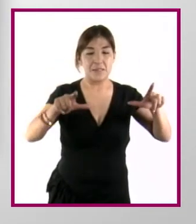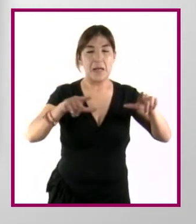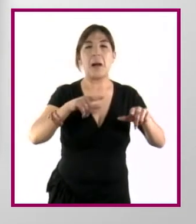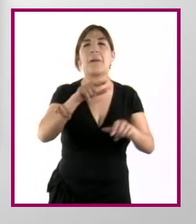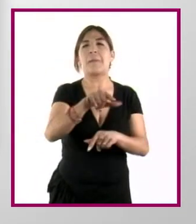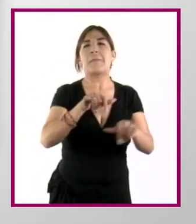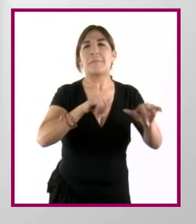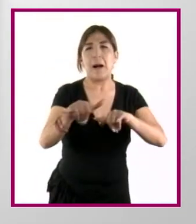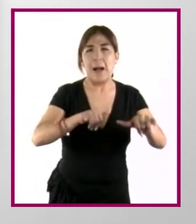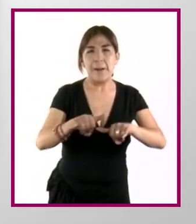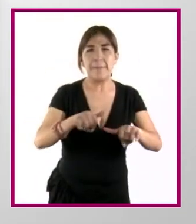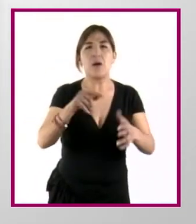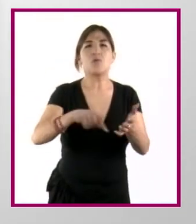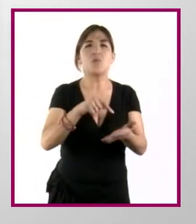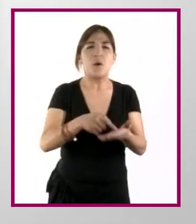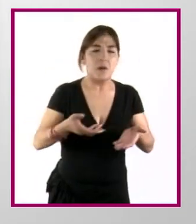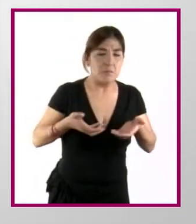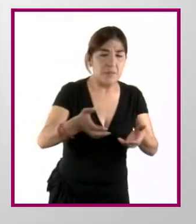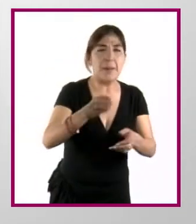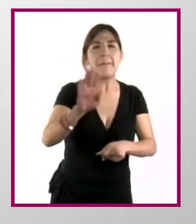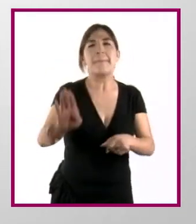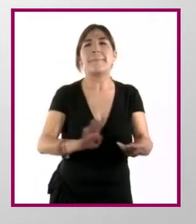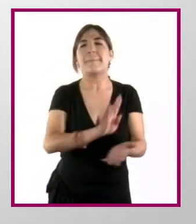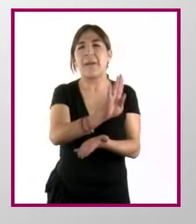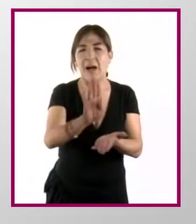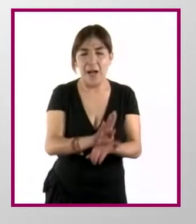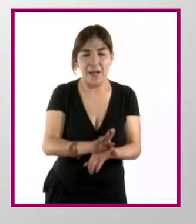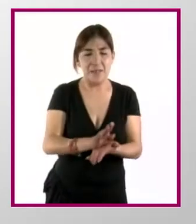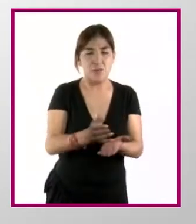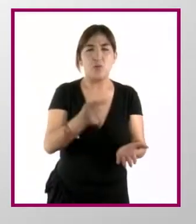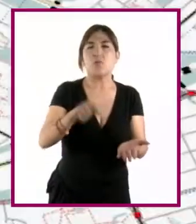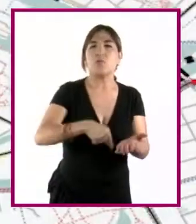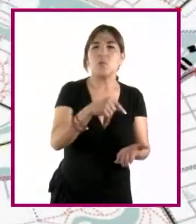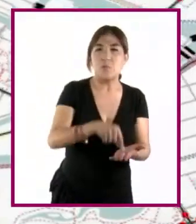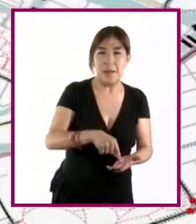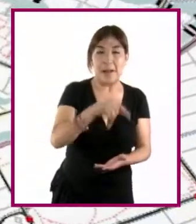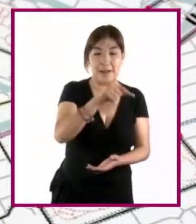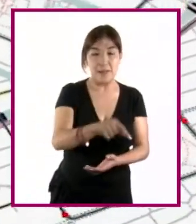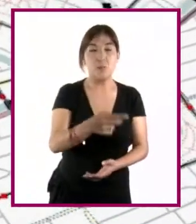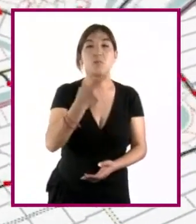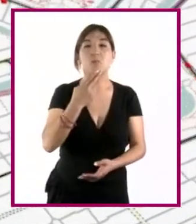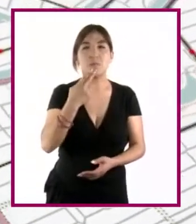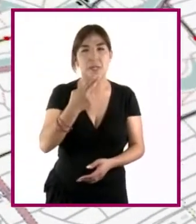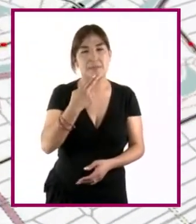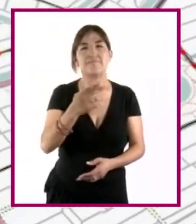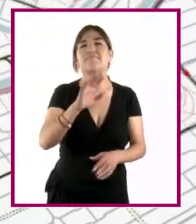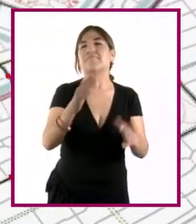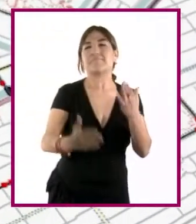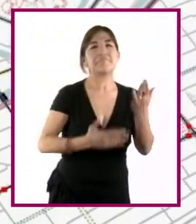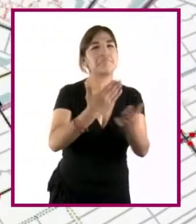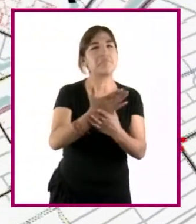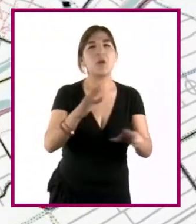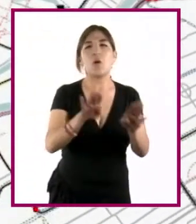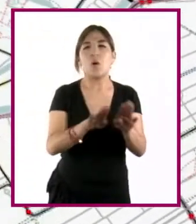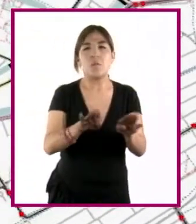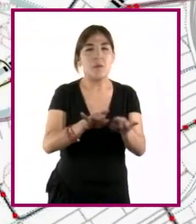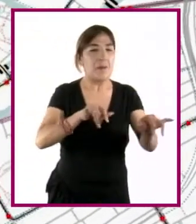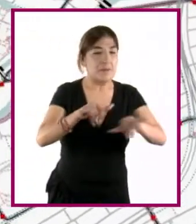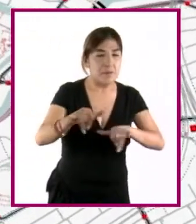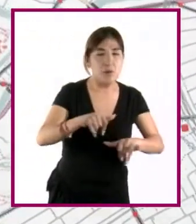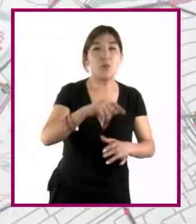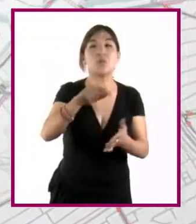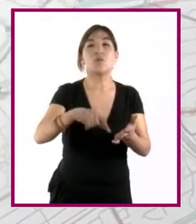conjuntos urbanos, barrios o localidades, por lo tanto, se utiliza para todo tipo de propuestas de planificación urbana.